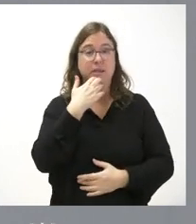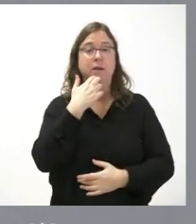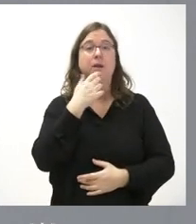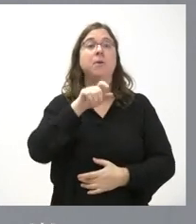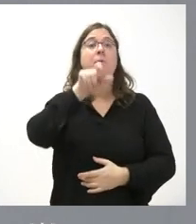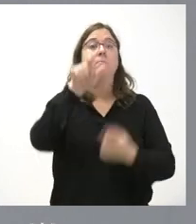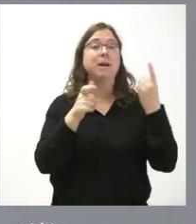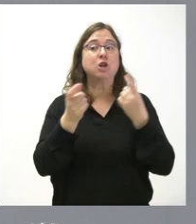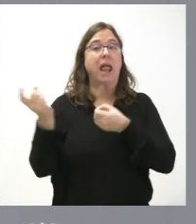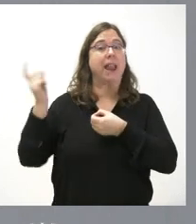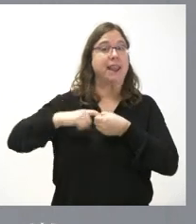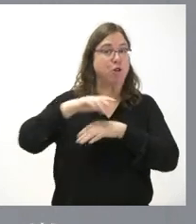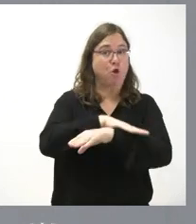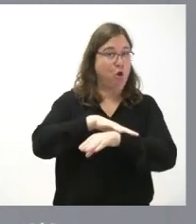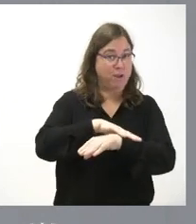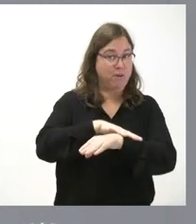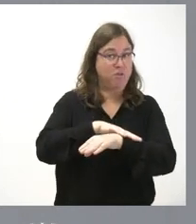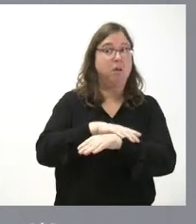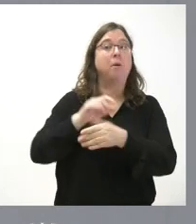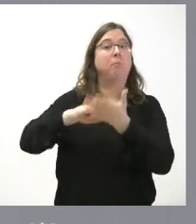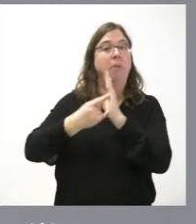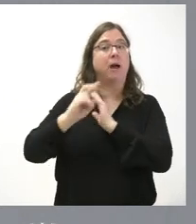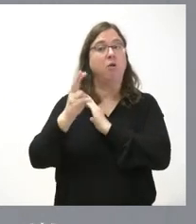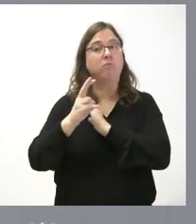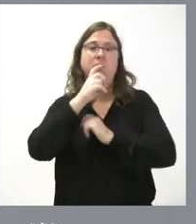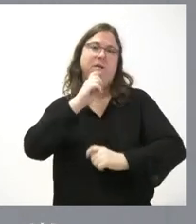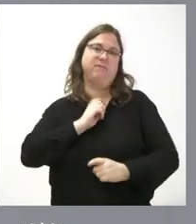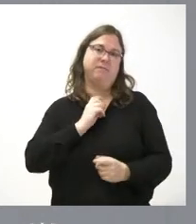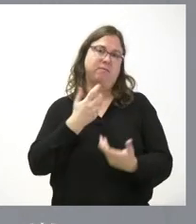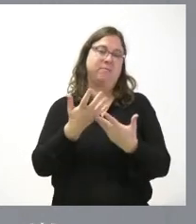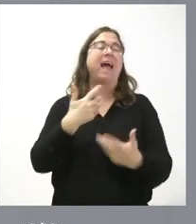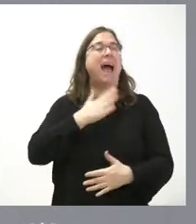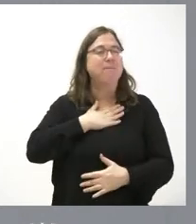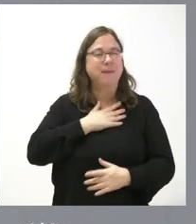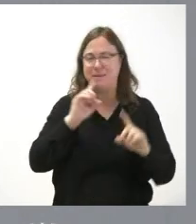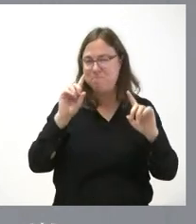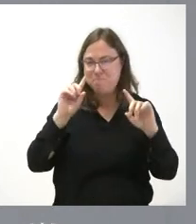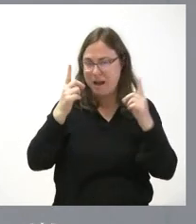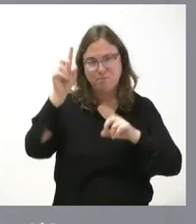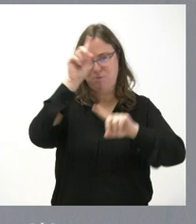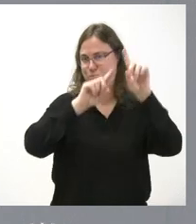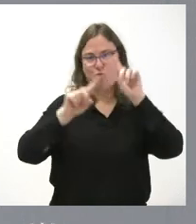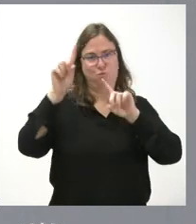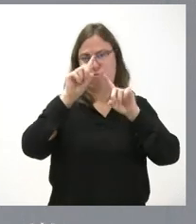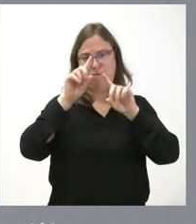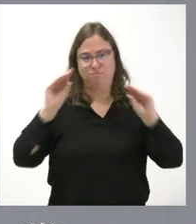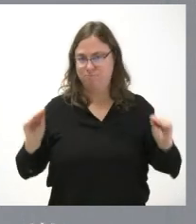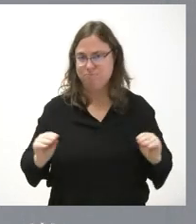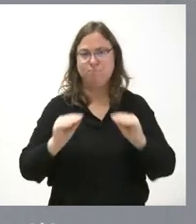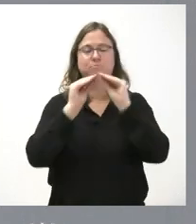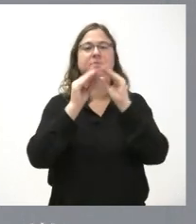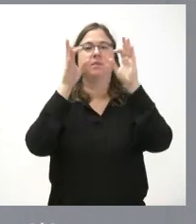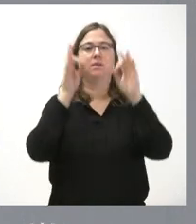parte del Gobierno tiene otros planes pues tendrá que informarlo y tendrá que comunicarlo. A mí lo que más me preocupa y en esto coincido con el máximo